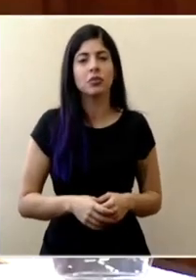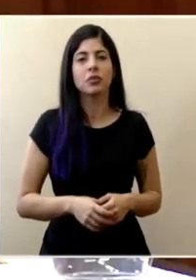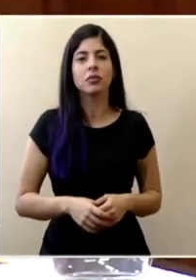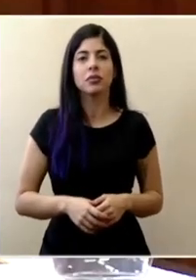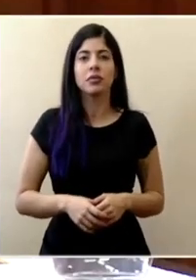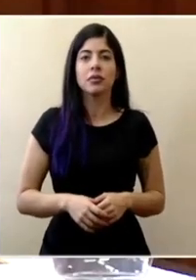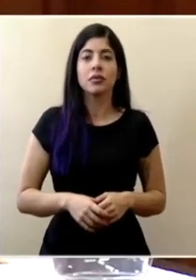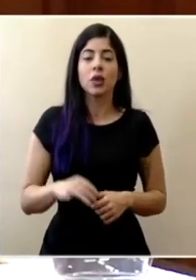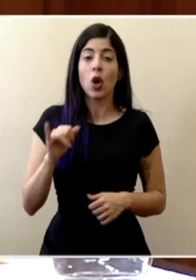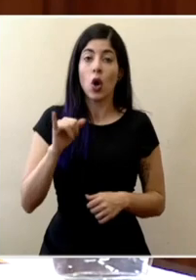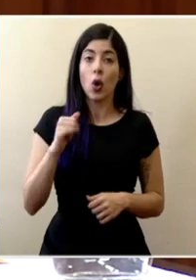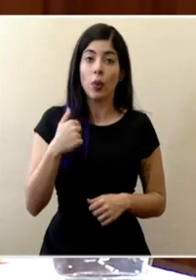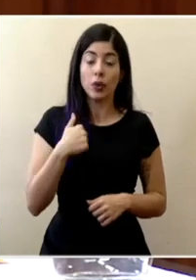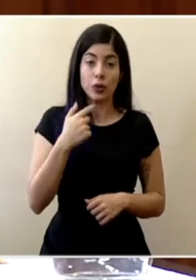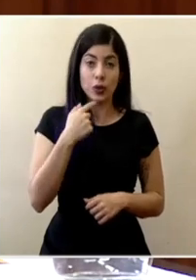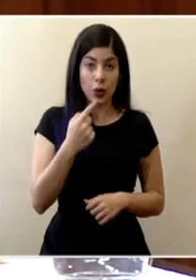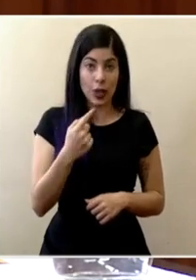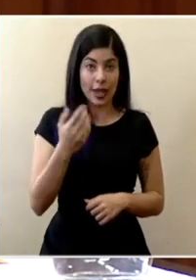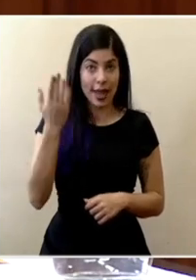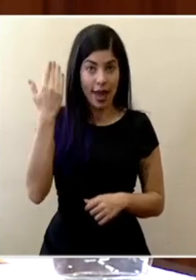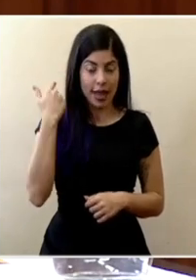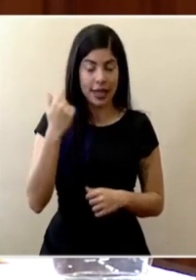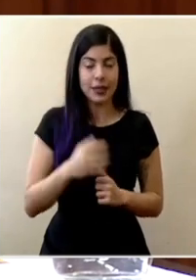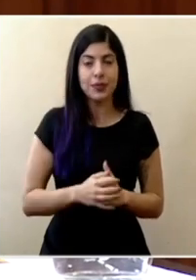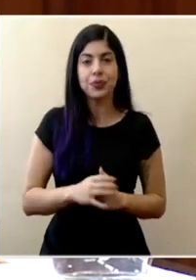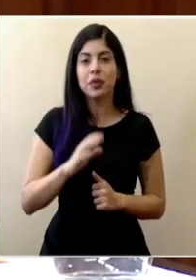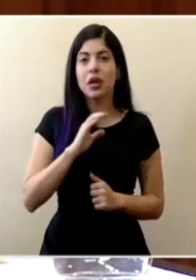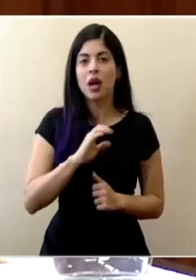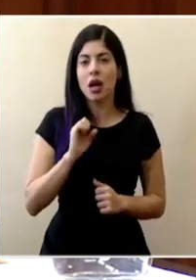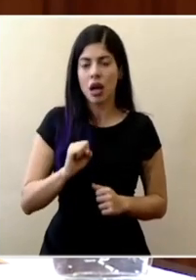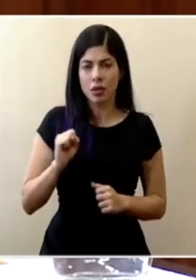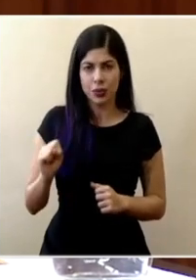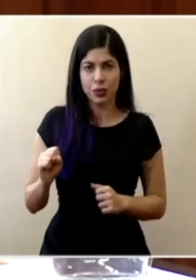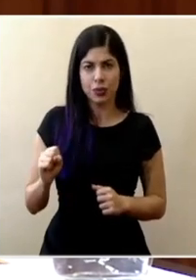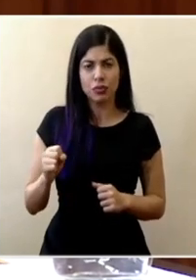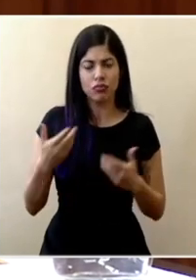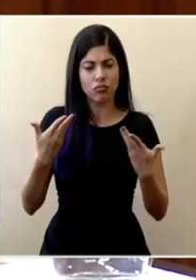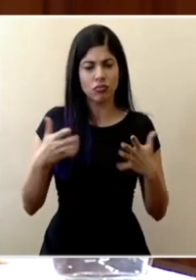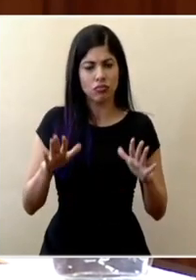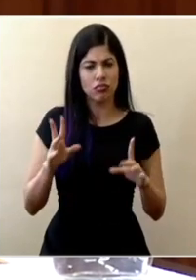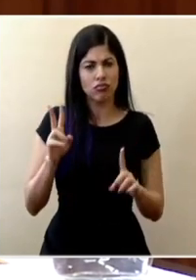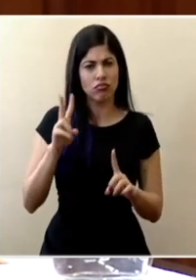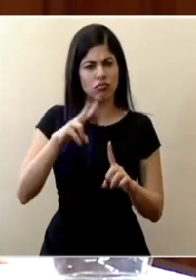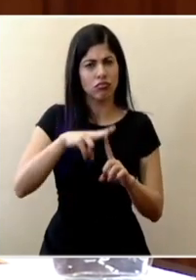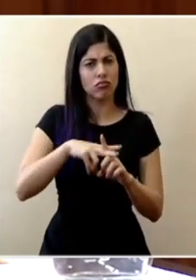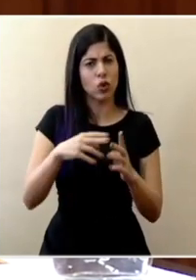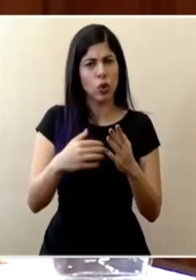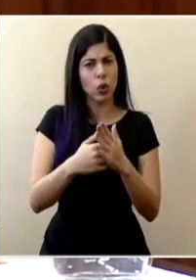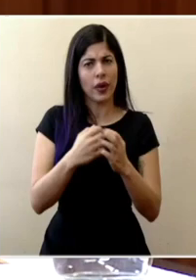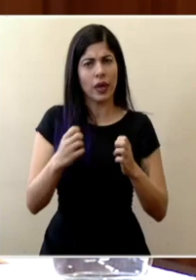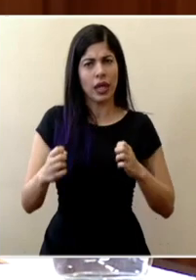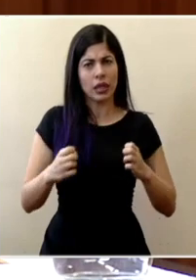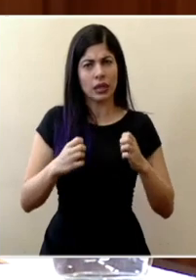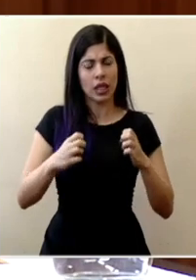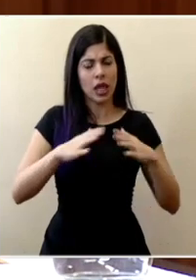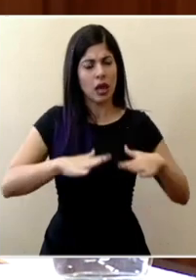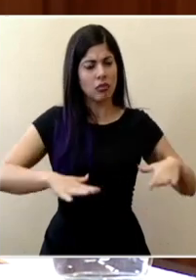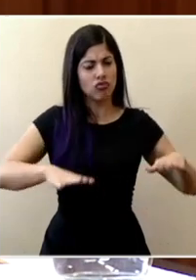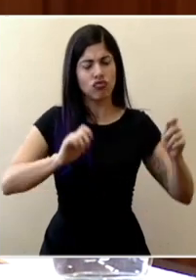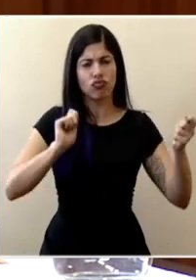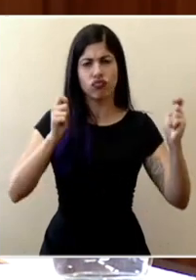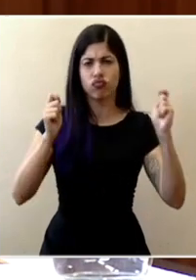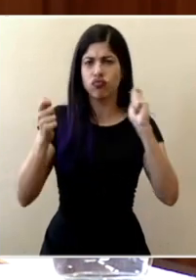como mencioné en el mensaje la caja ha implementado estrategias para reconvertir espacios